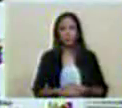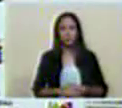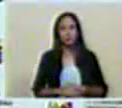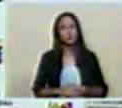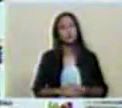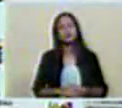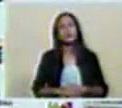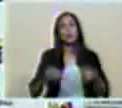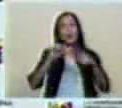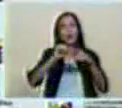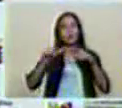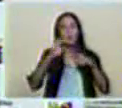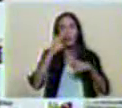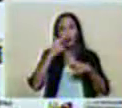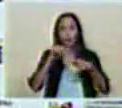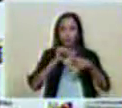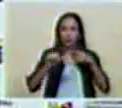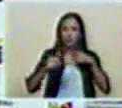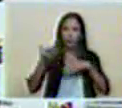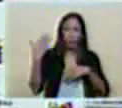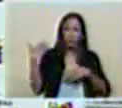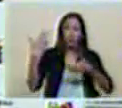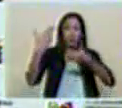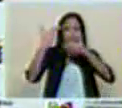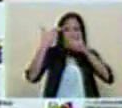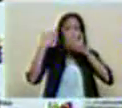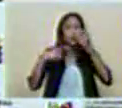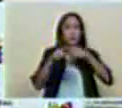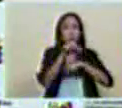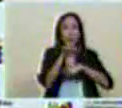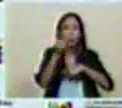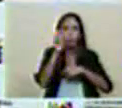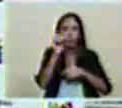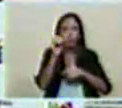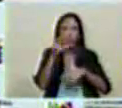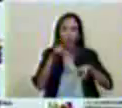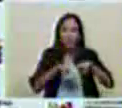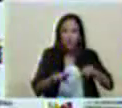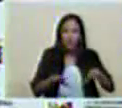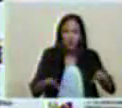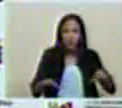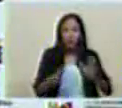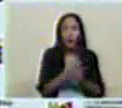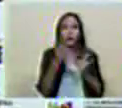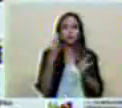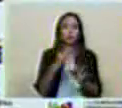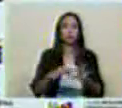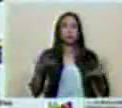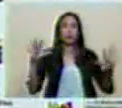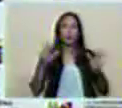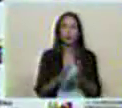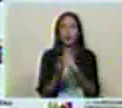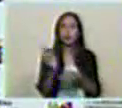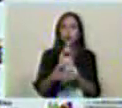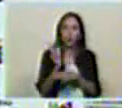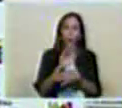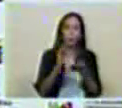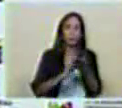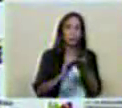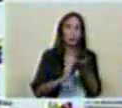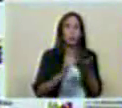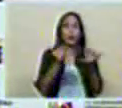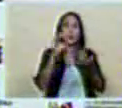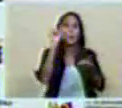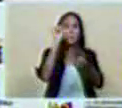Terminando la semana pasada, el intento de secuestro de 120 niños. Afortunadamente la fiscalía estuvo rápido, están